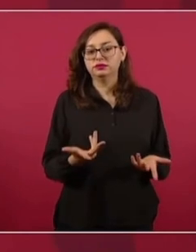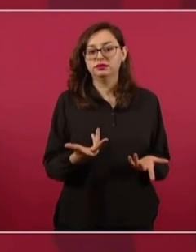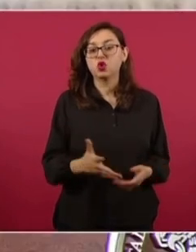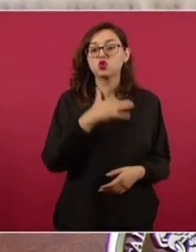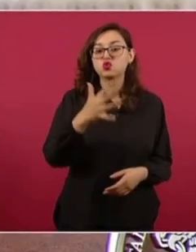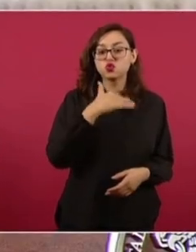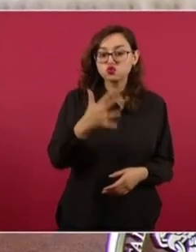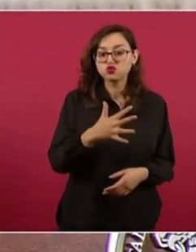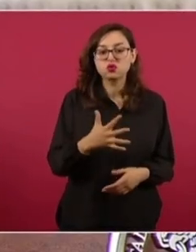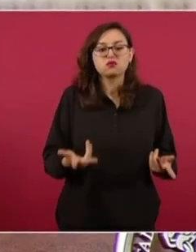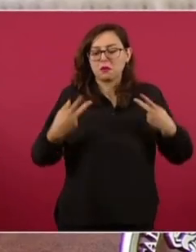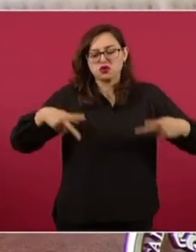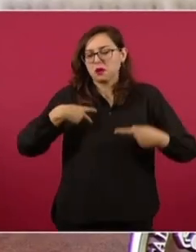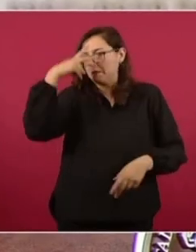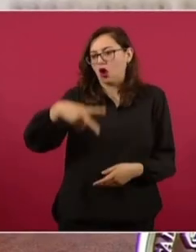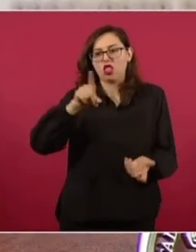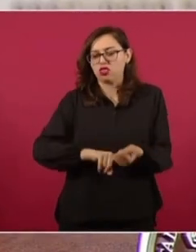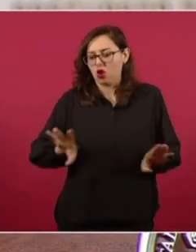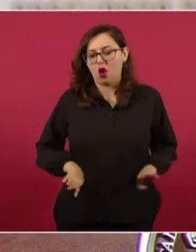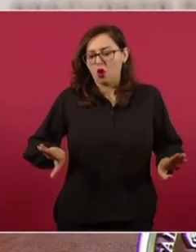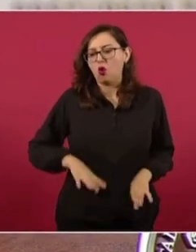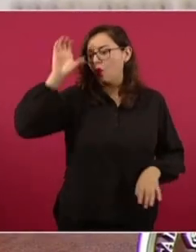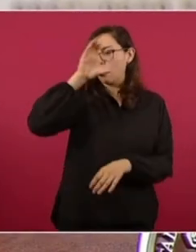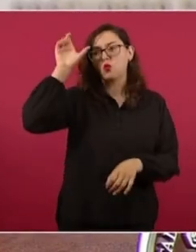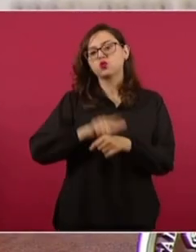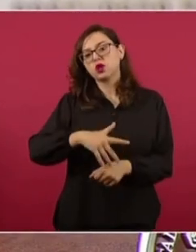la corrupción es parte de la cultura del pueblo de México.